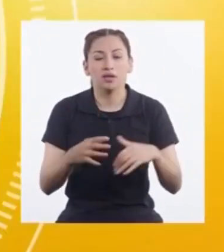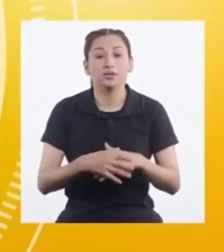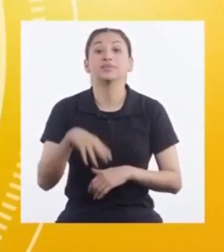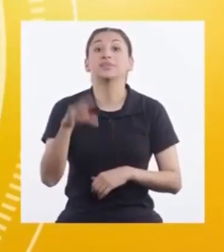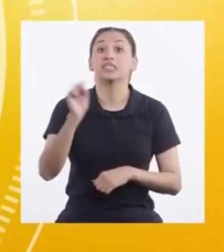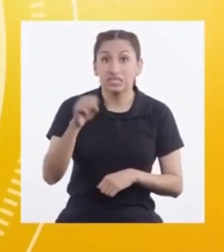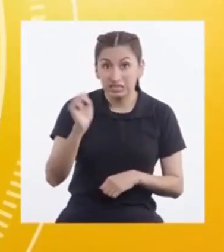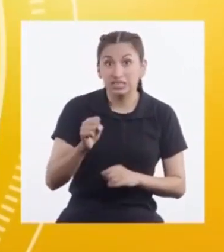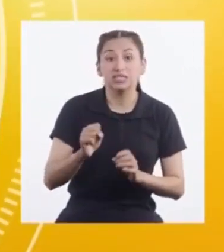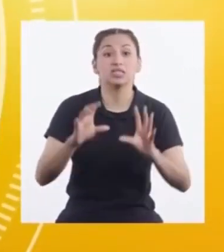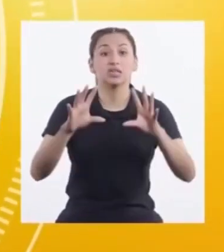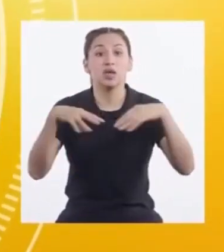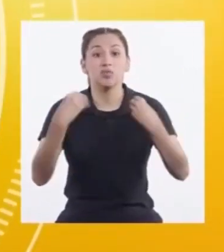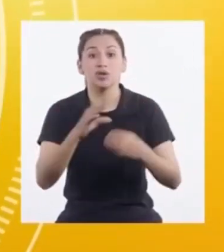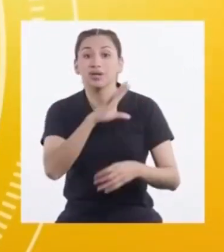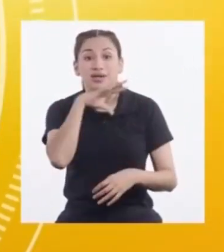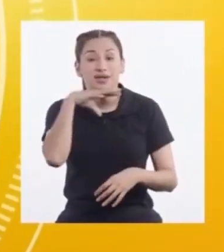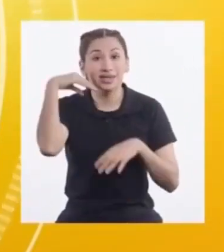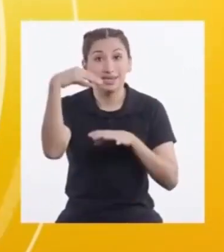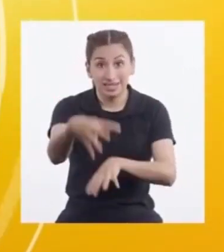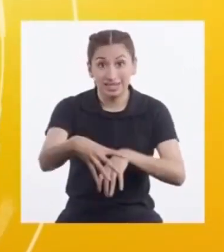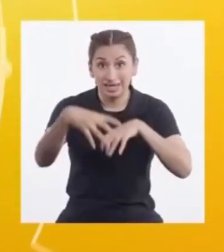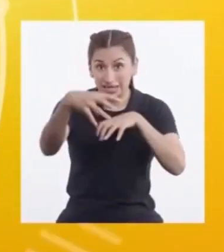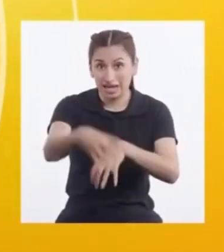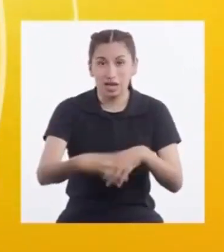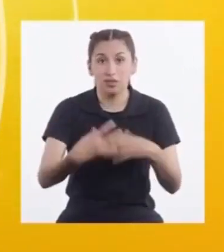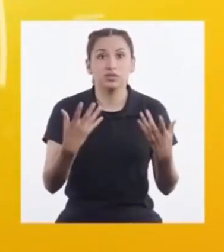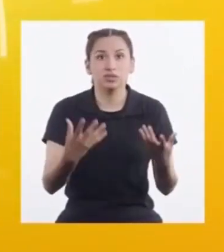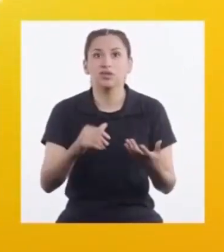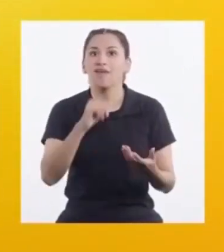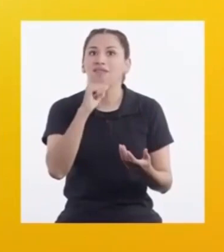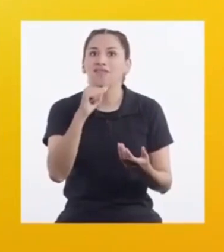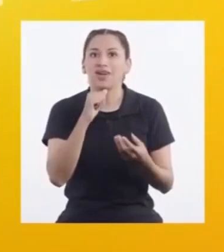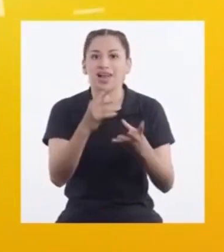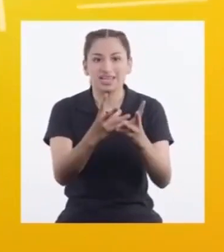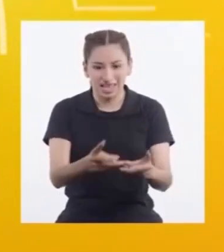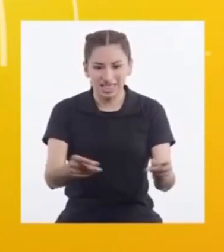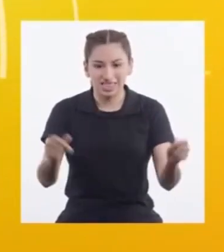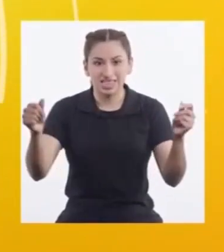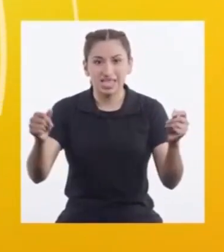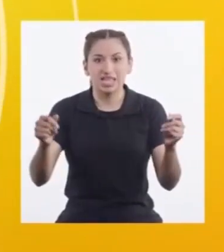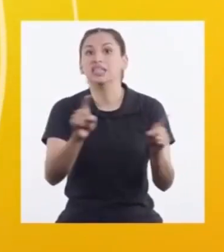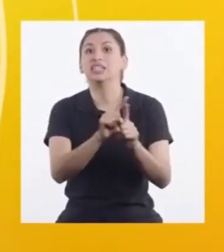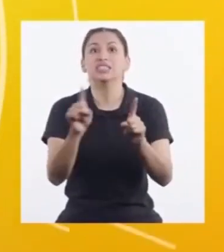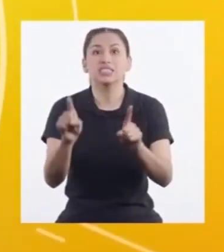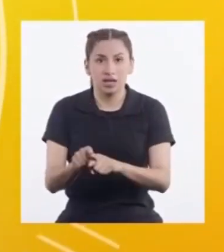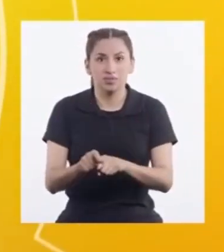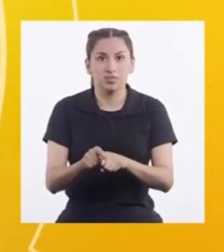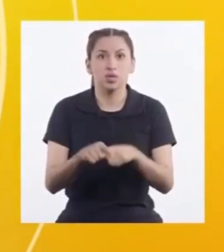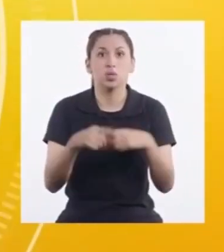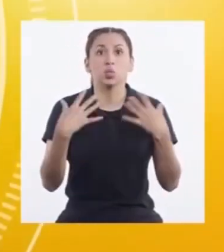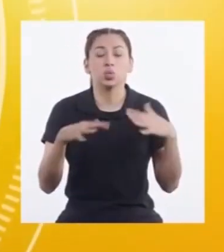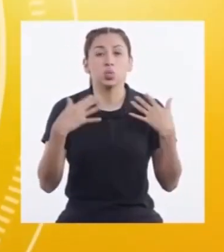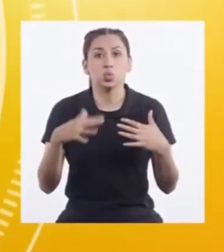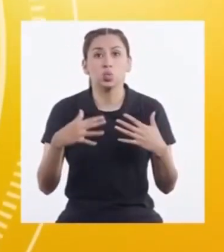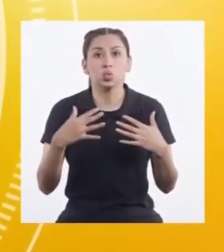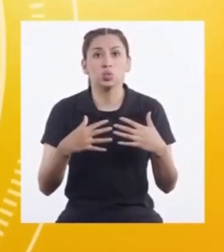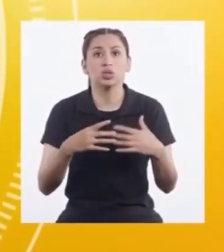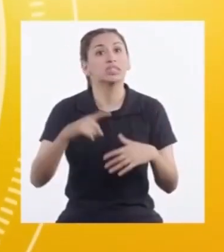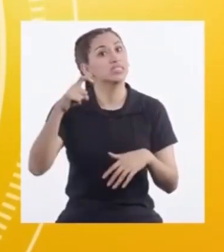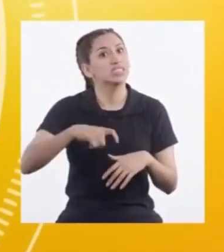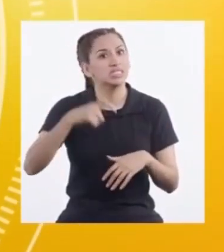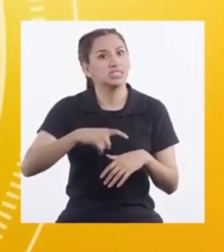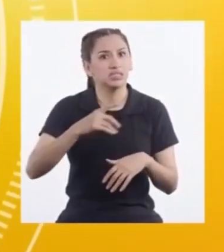Sí Es que los campesinos Se van quedando Sin tierras Útiles Y entonces